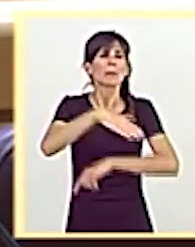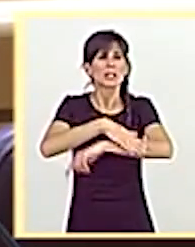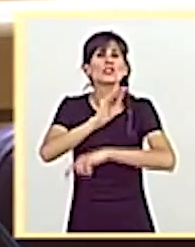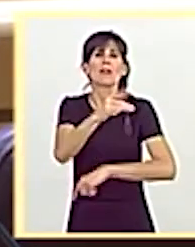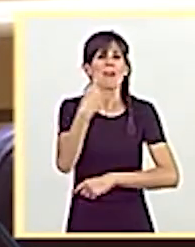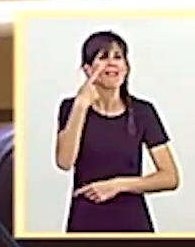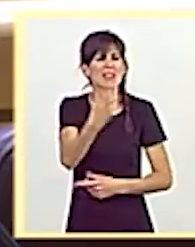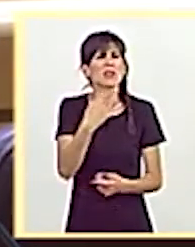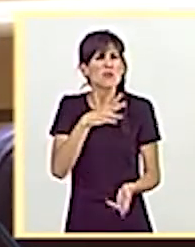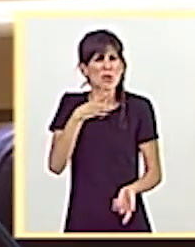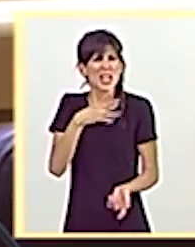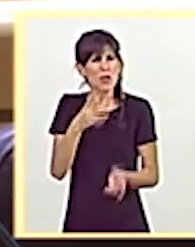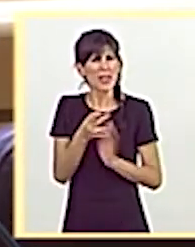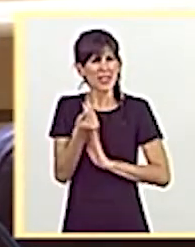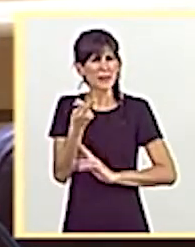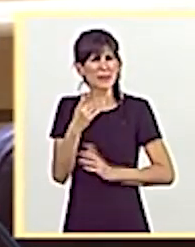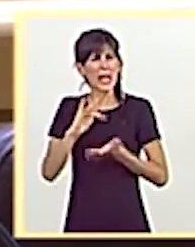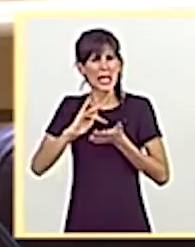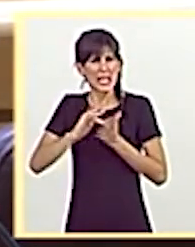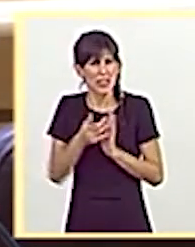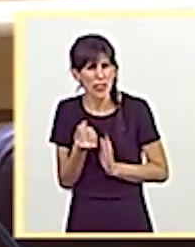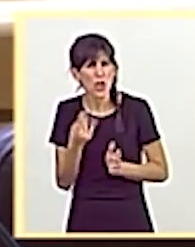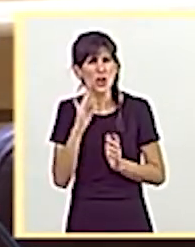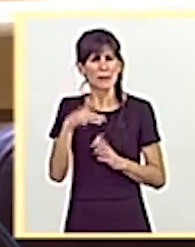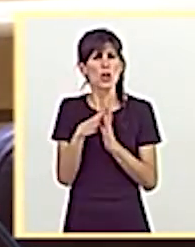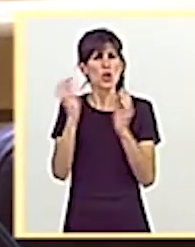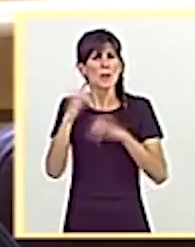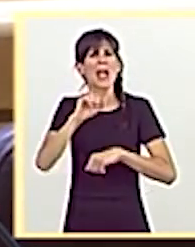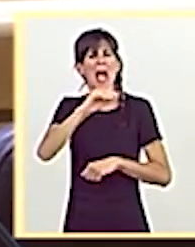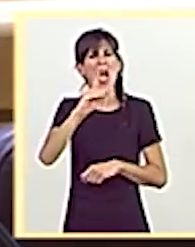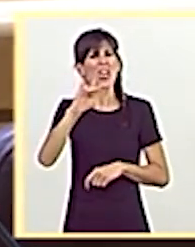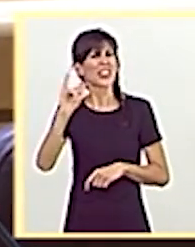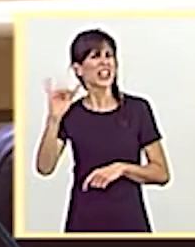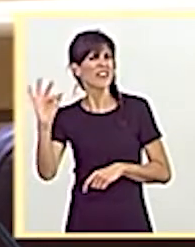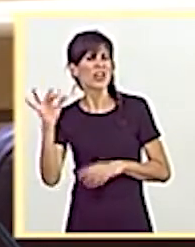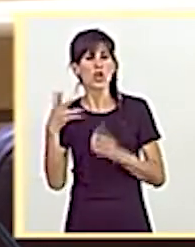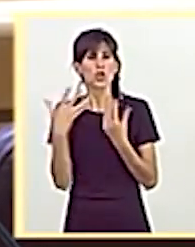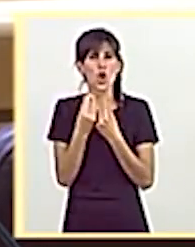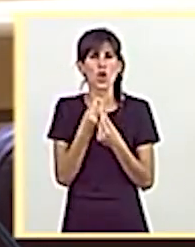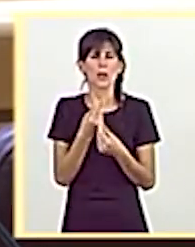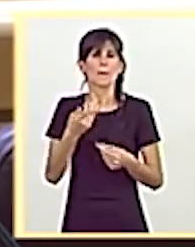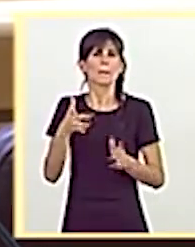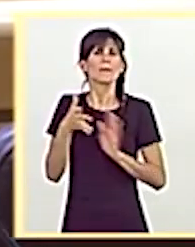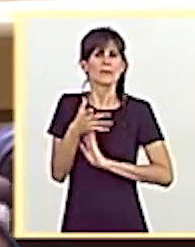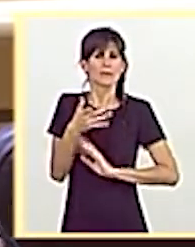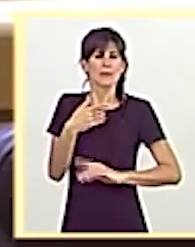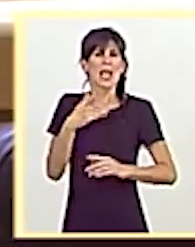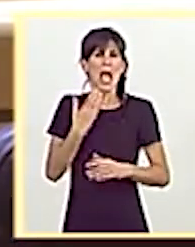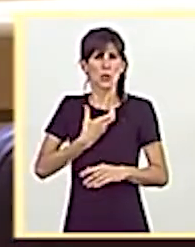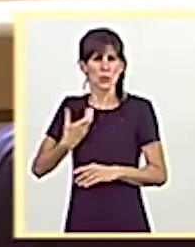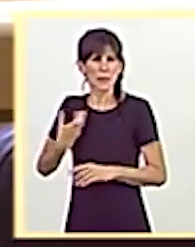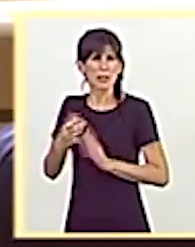el motivo de la liquidación y extinción del convenio de ADIF con los ayuntamientos de la Secuita y Perafor?